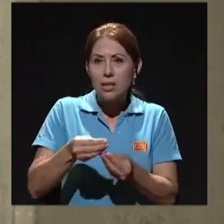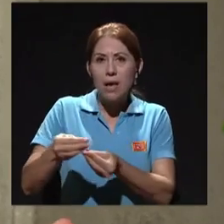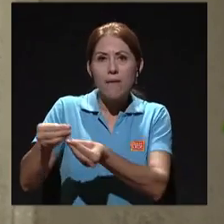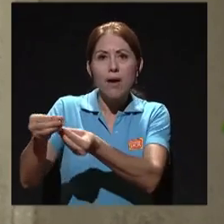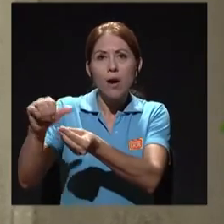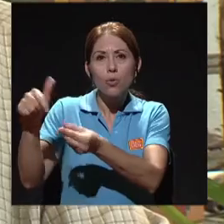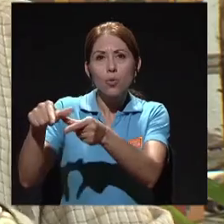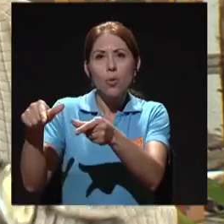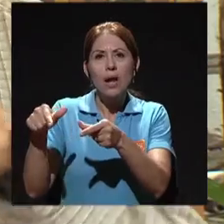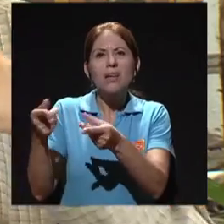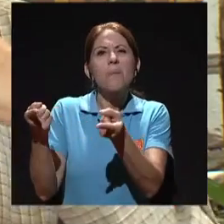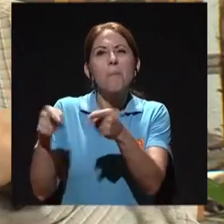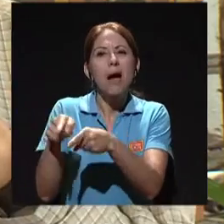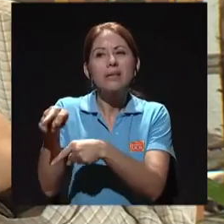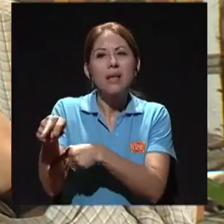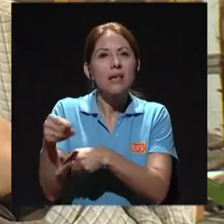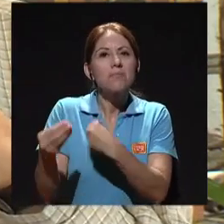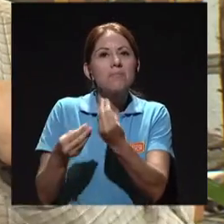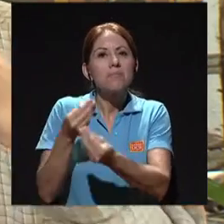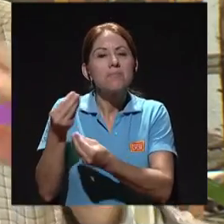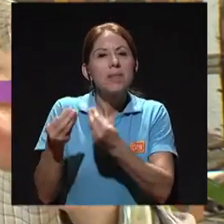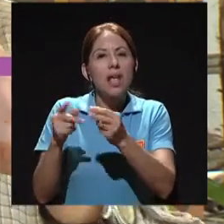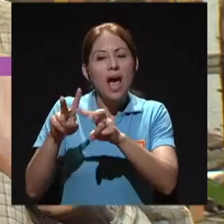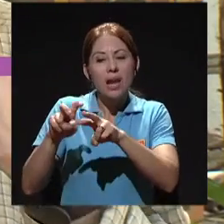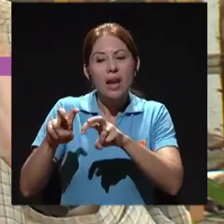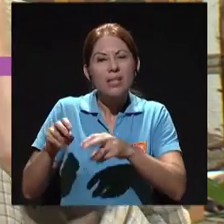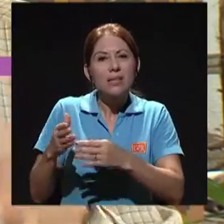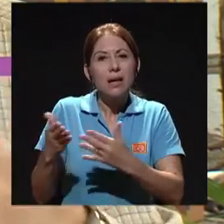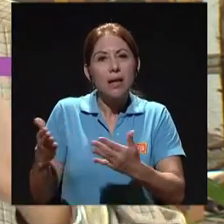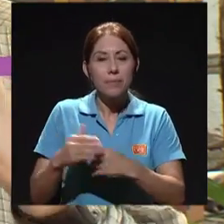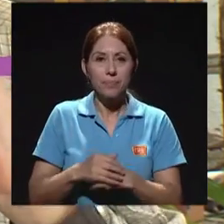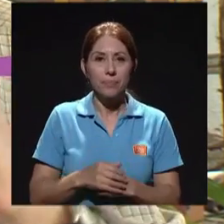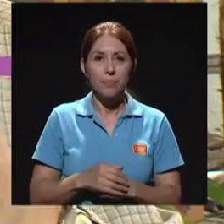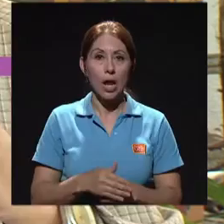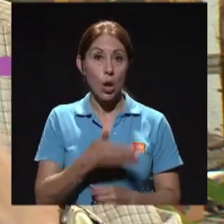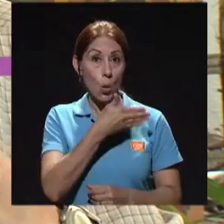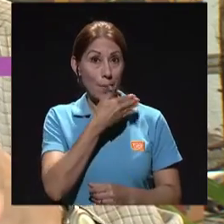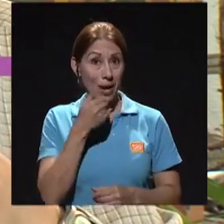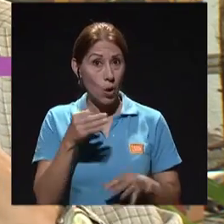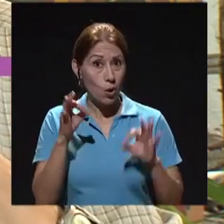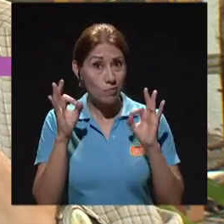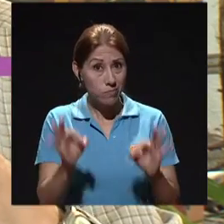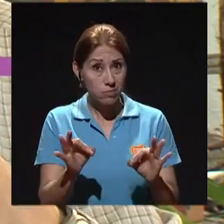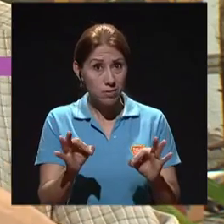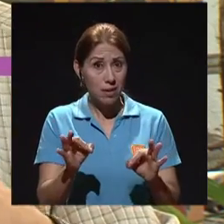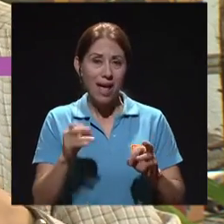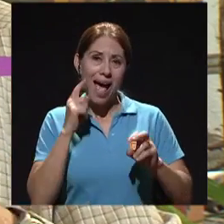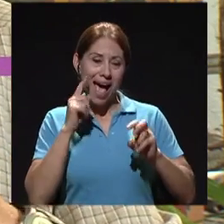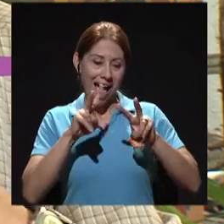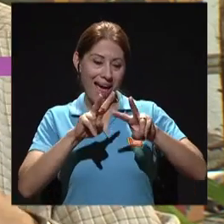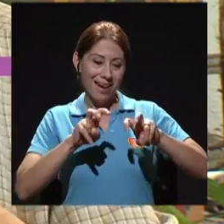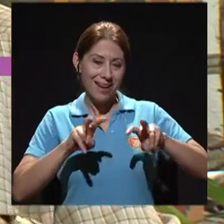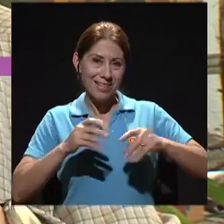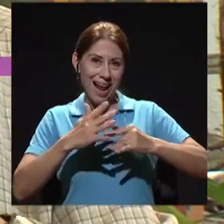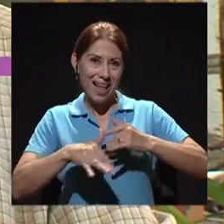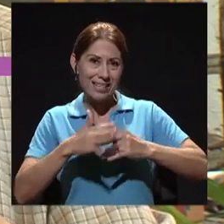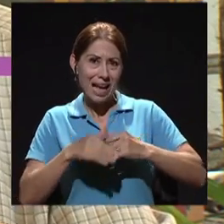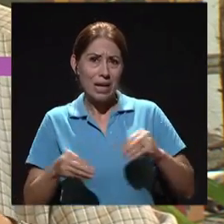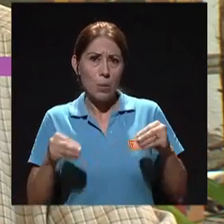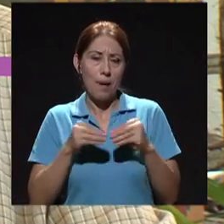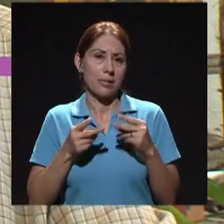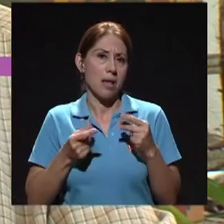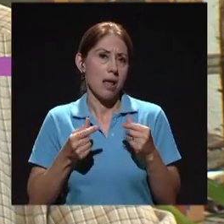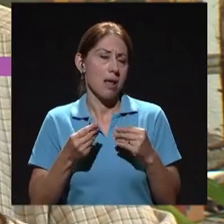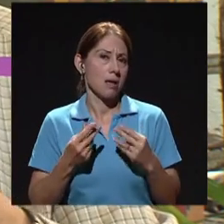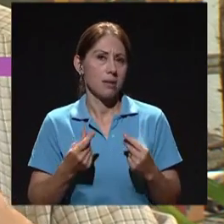analizan? Lo ideal es analizarlo lo más pronto posible. Ok. En el caso, por